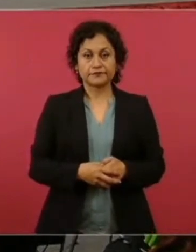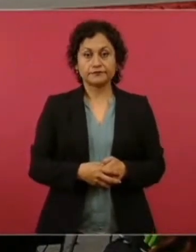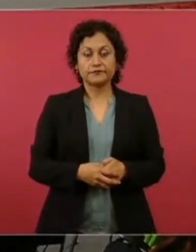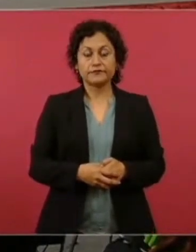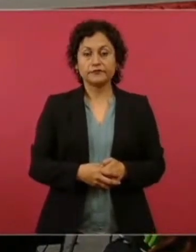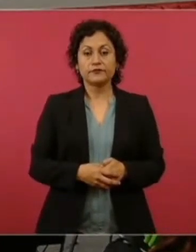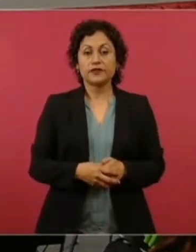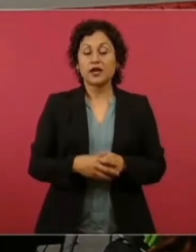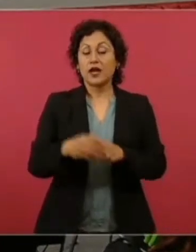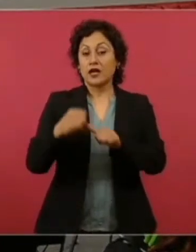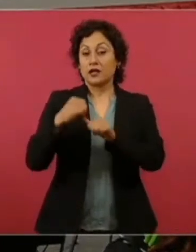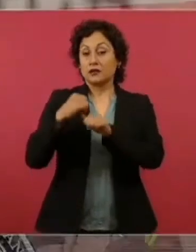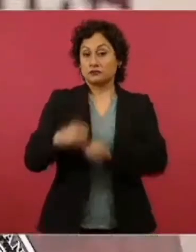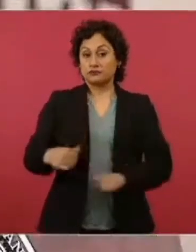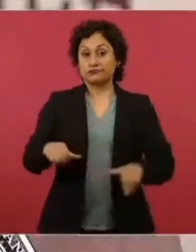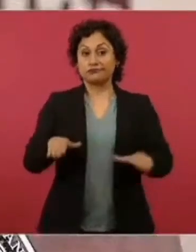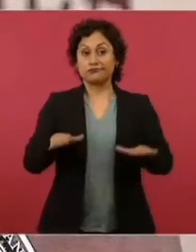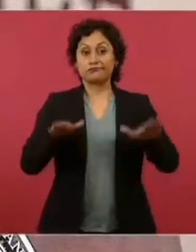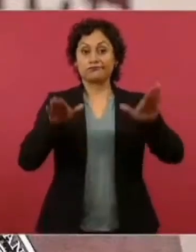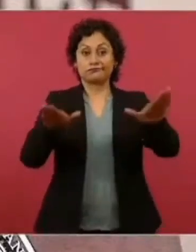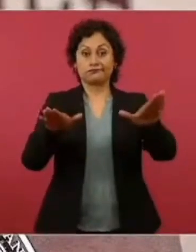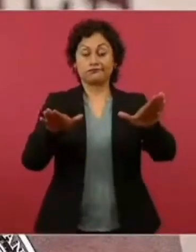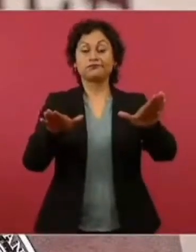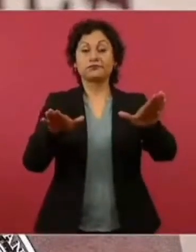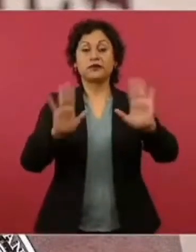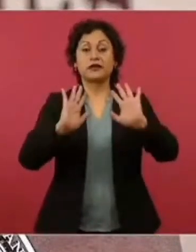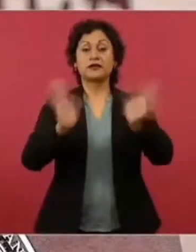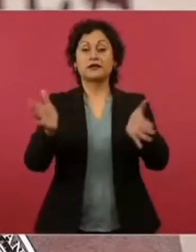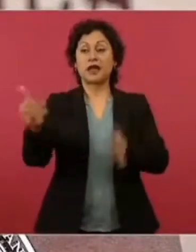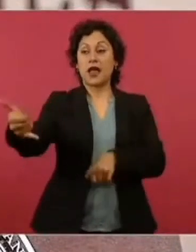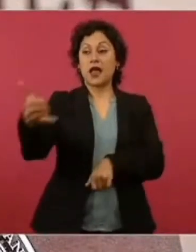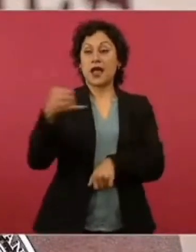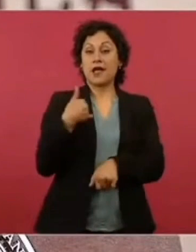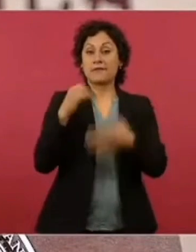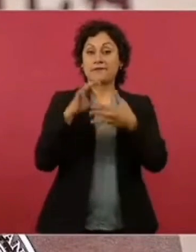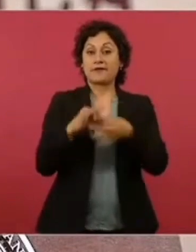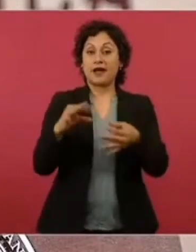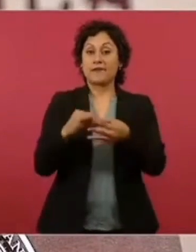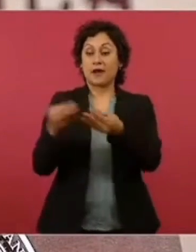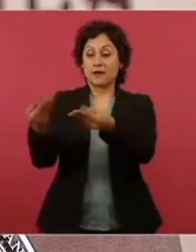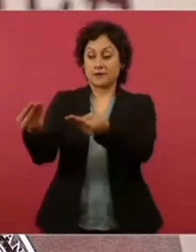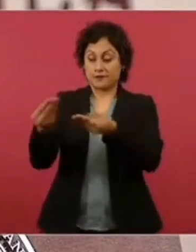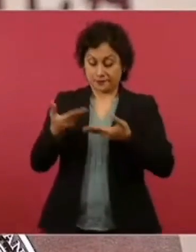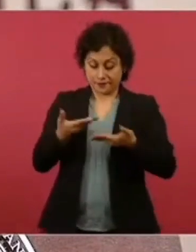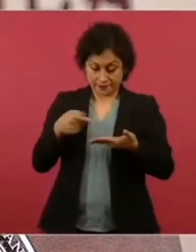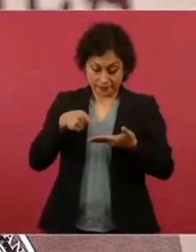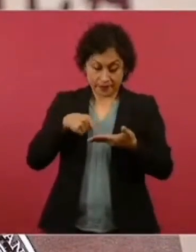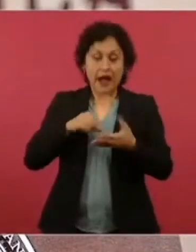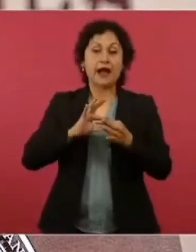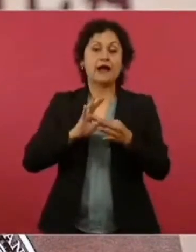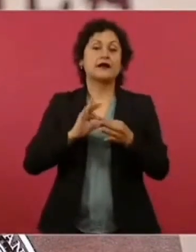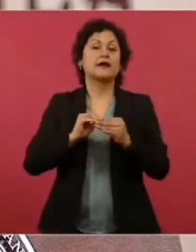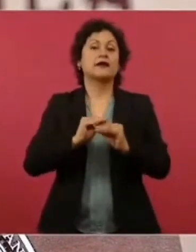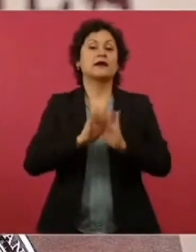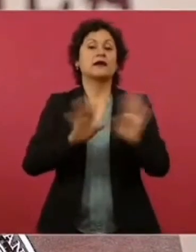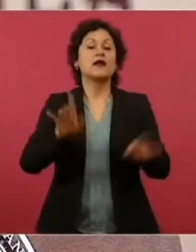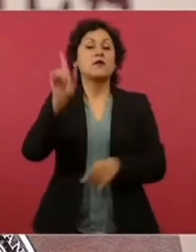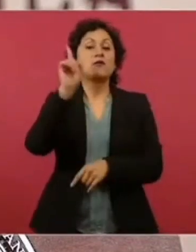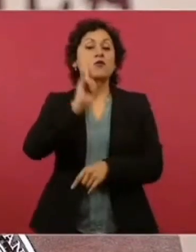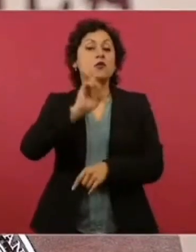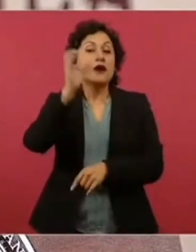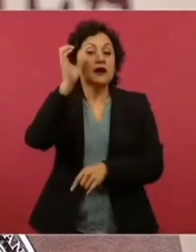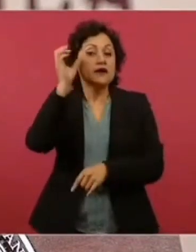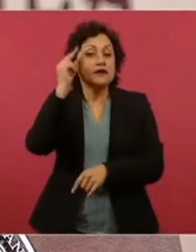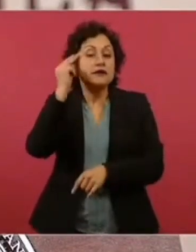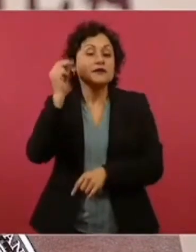Internacional de la Ciudad de México me documentaron con claridad que la joven de nacionalidad china, retenida ayer por